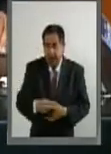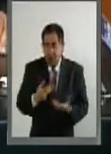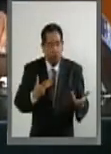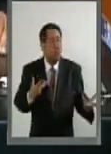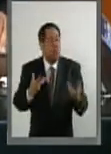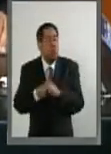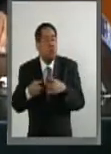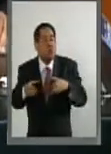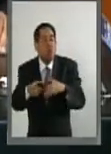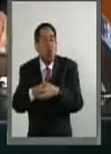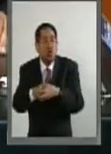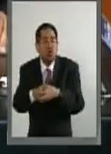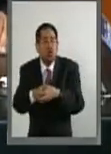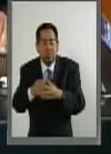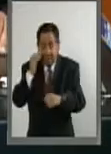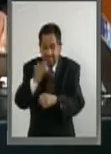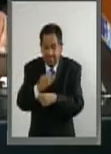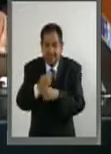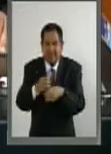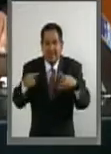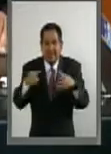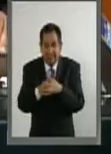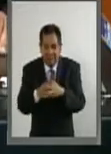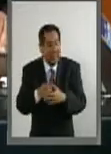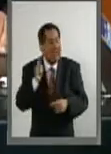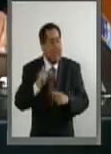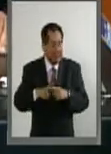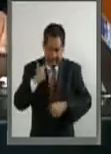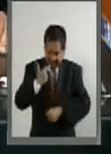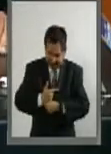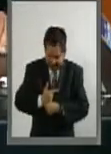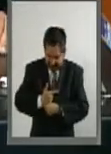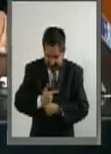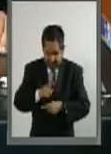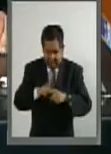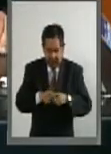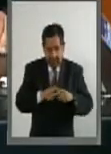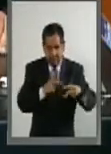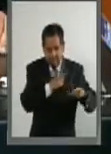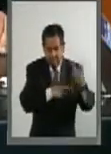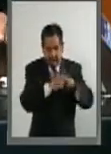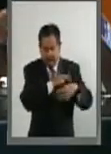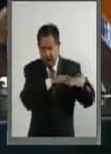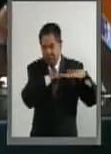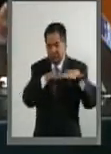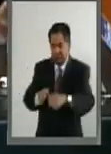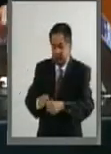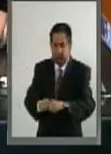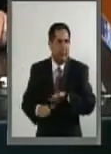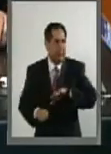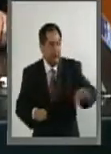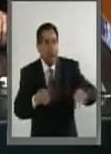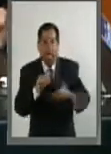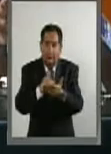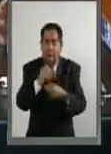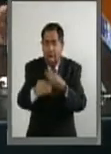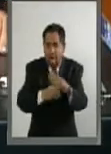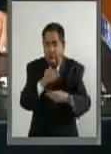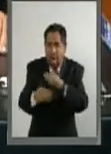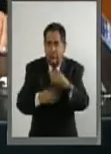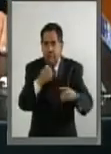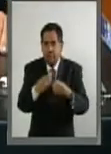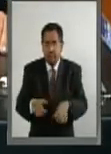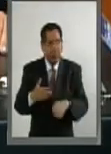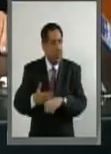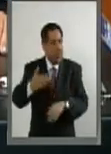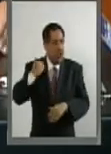este lado. Y este lado se llama darnos cuenta de que nos van a invadir, de que nos están invadiendo. Y mientras sigamos discutiendo, si empezó